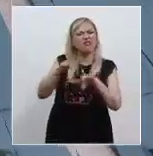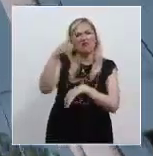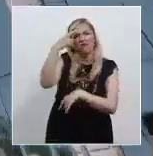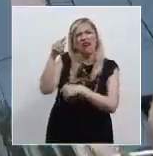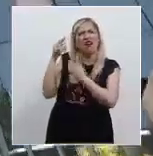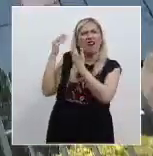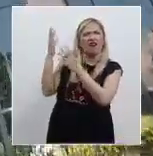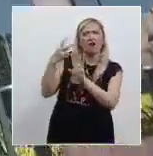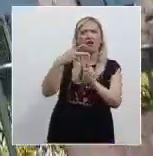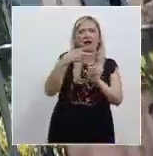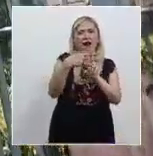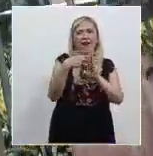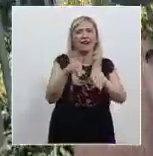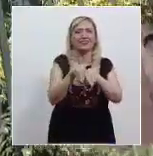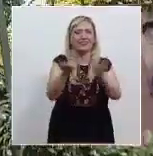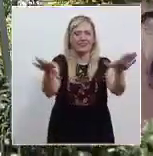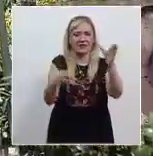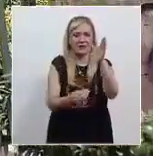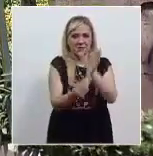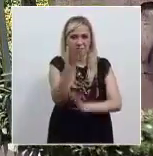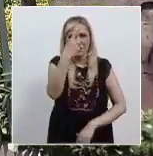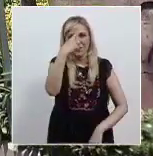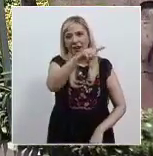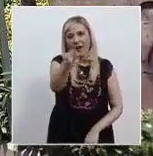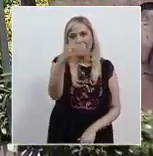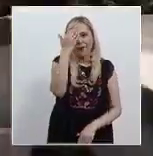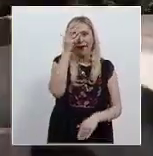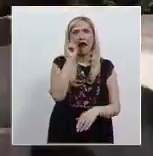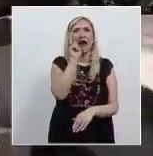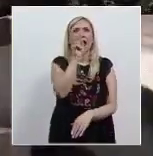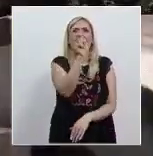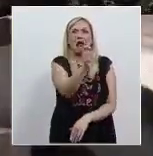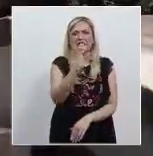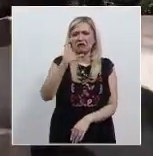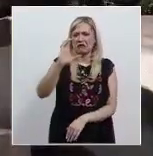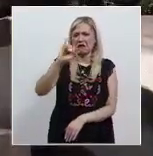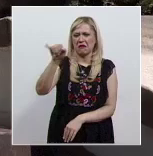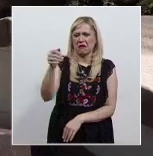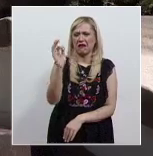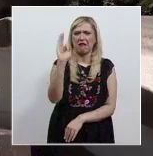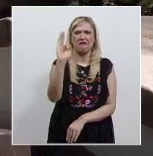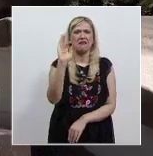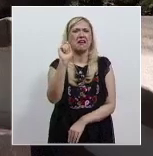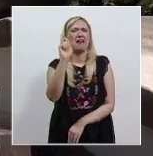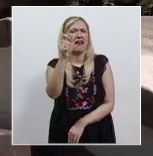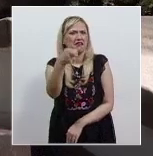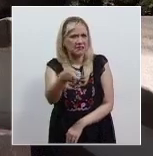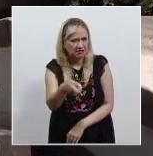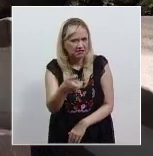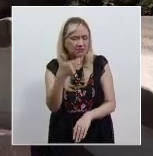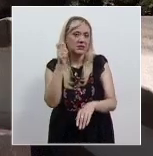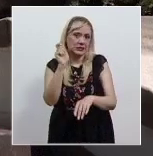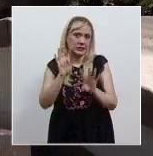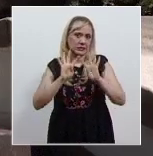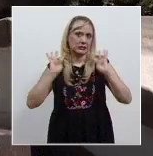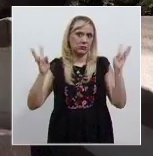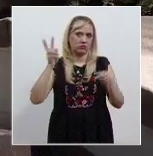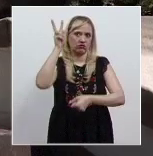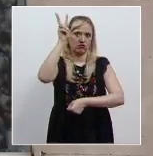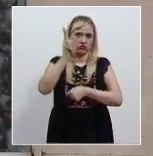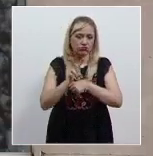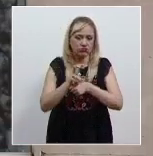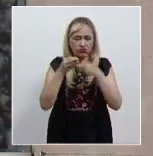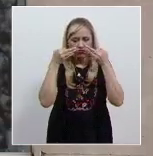Con el fin de que la sociedad conozca las funciones que realiza el Consejo de la Judicatura Federal y su responsabilidad institucional para